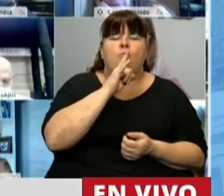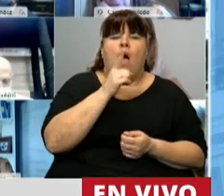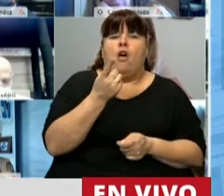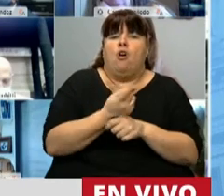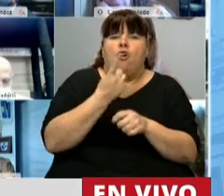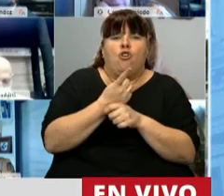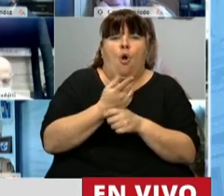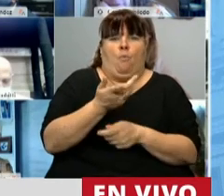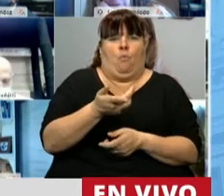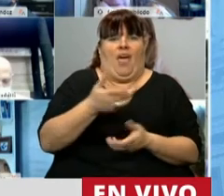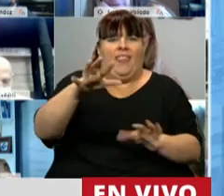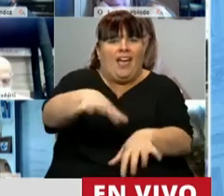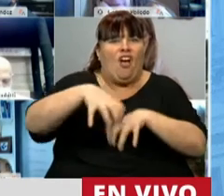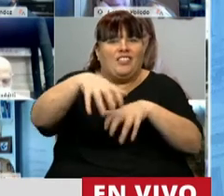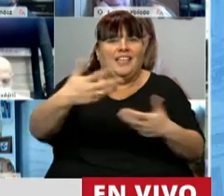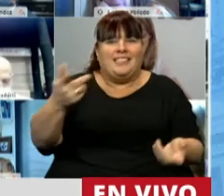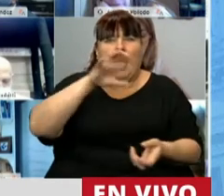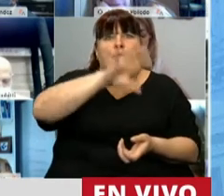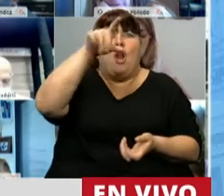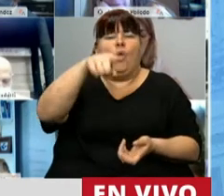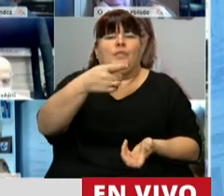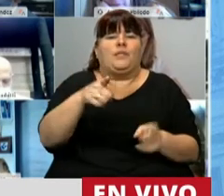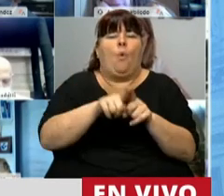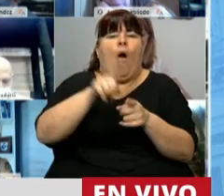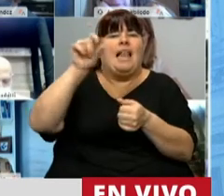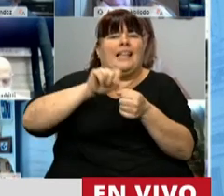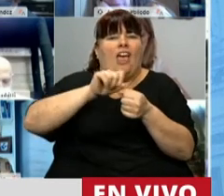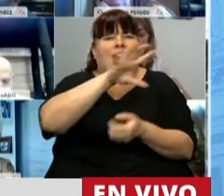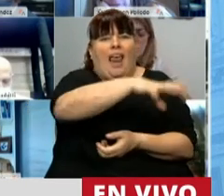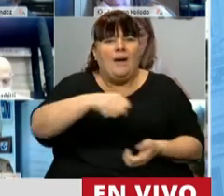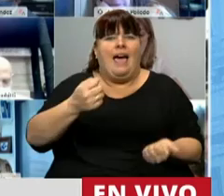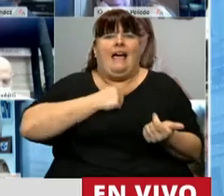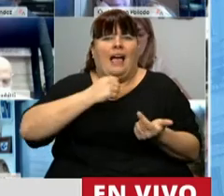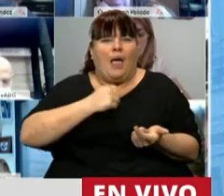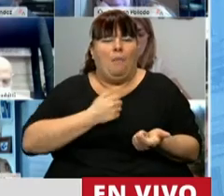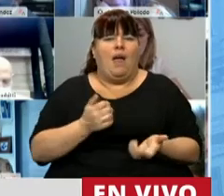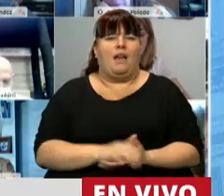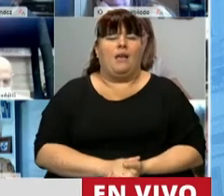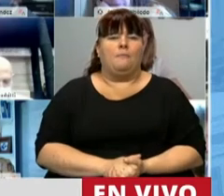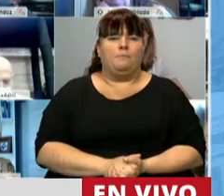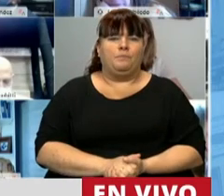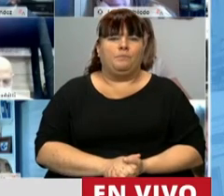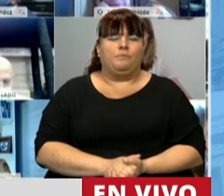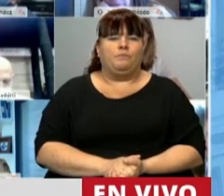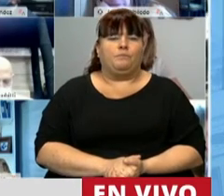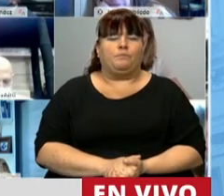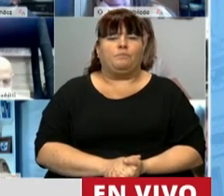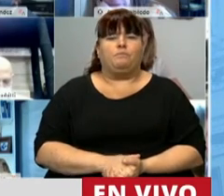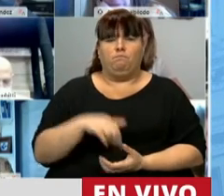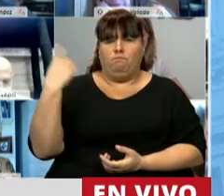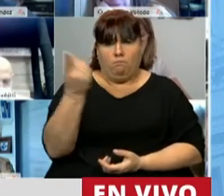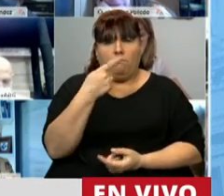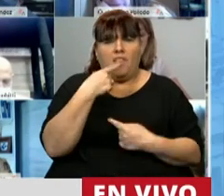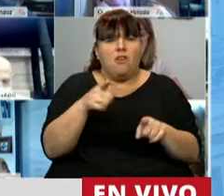podían levantar su cosecha gruesa en provincias como Santiago del Estero, Catamarca. Lo que acá bien se